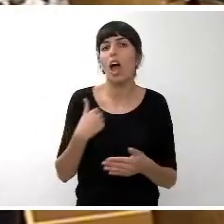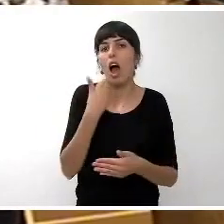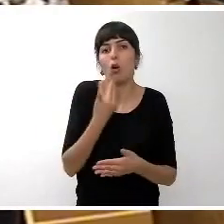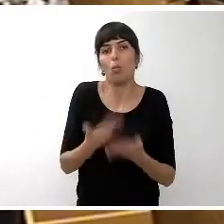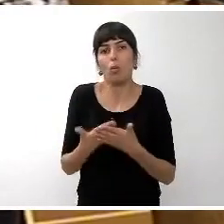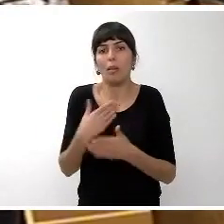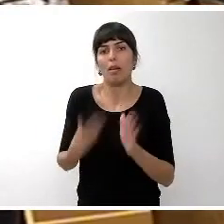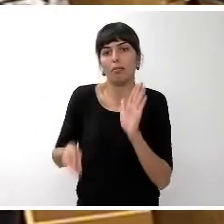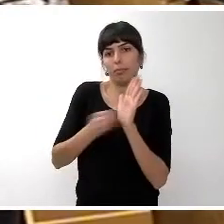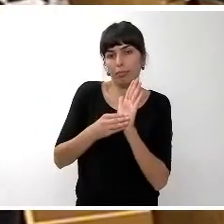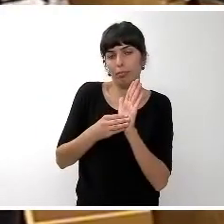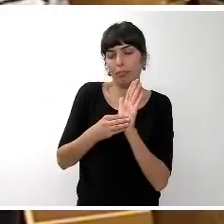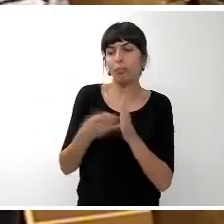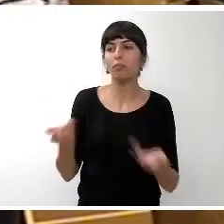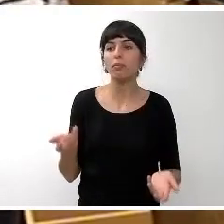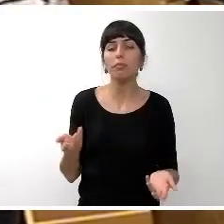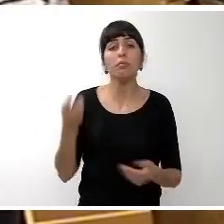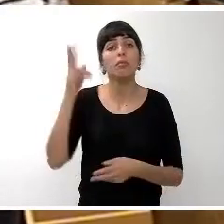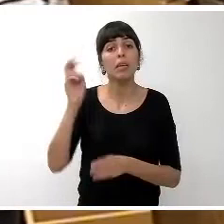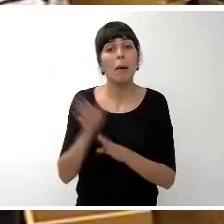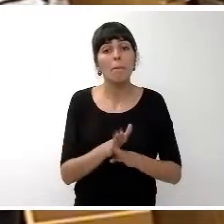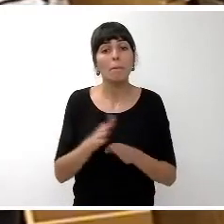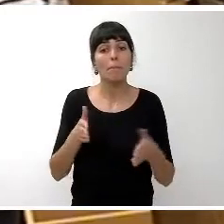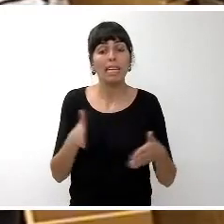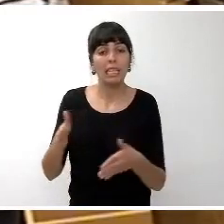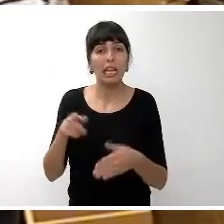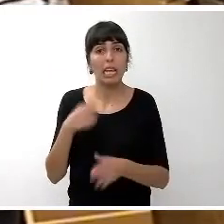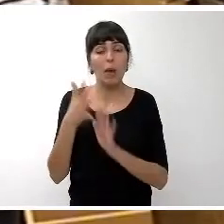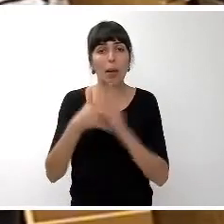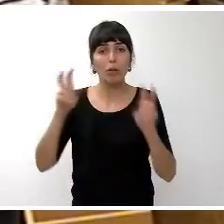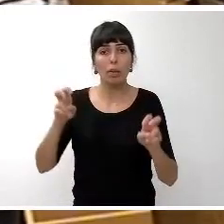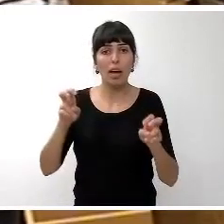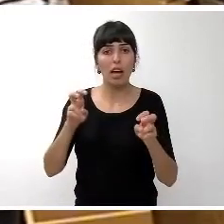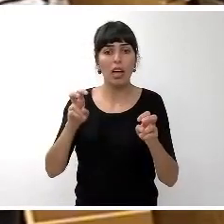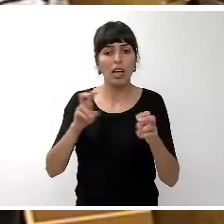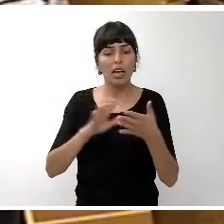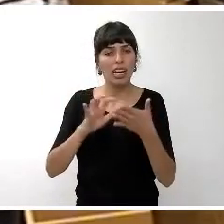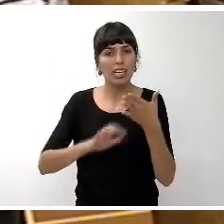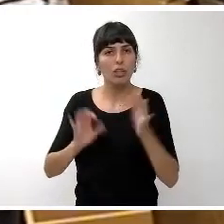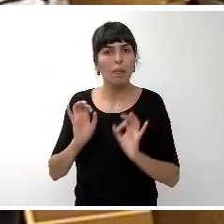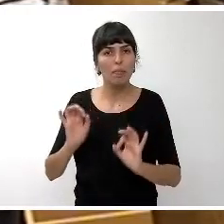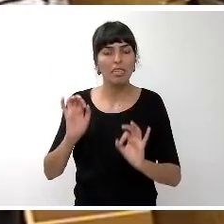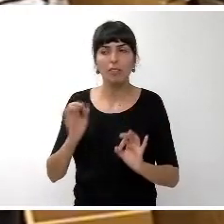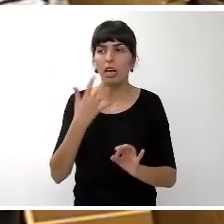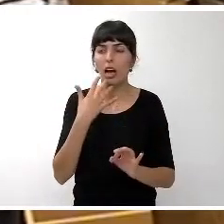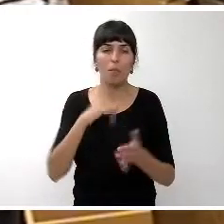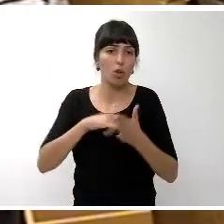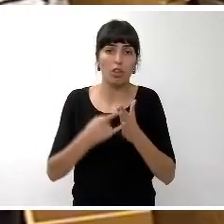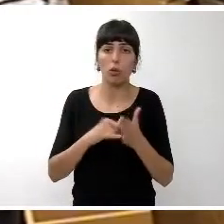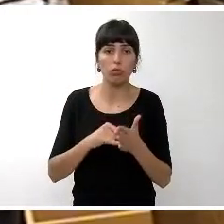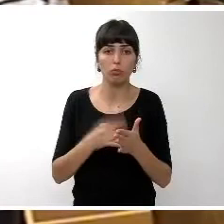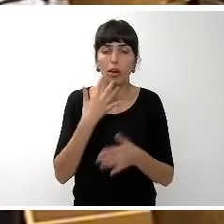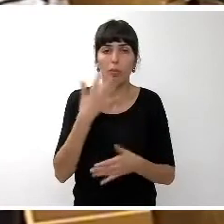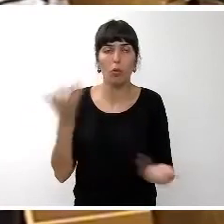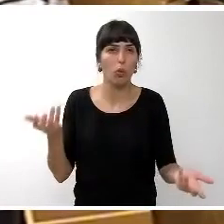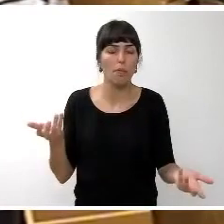vemos hay una amplia inversión hablábamos de redacciones específicas de determinados proyectos como